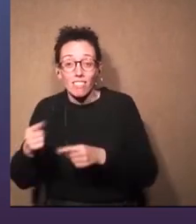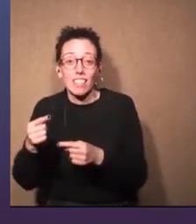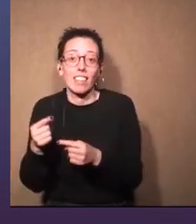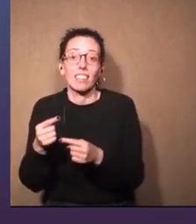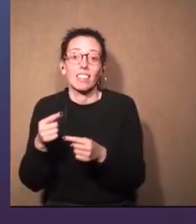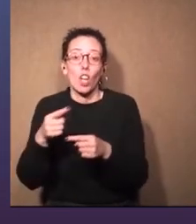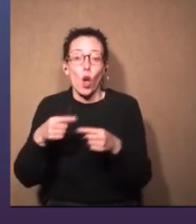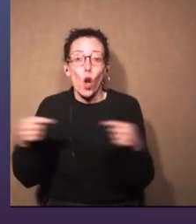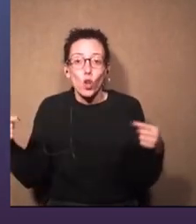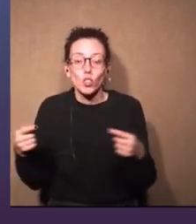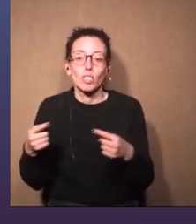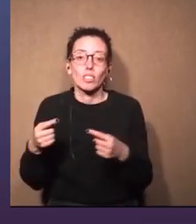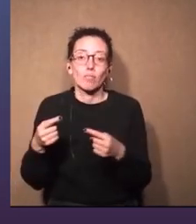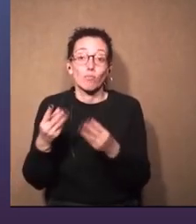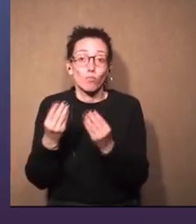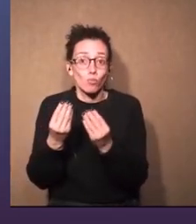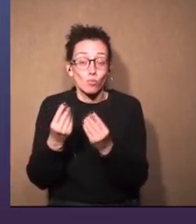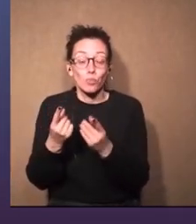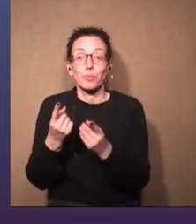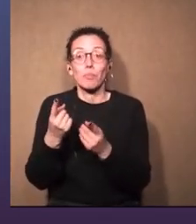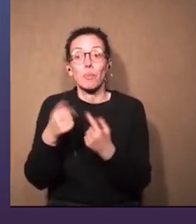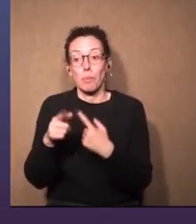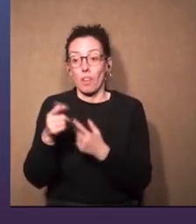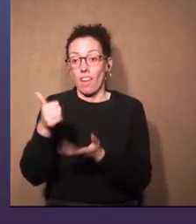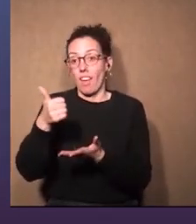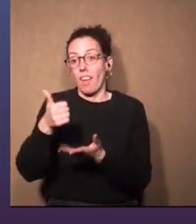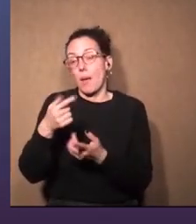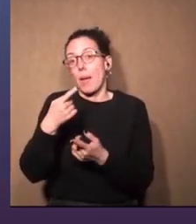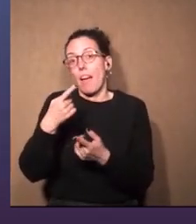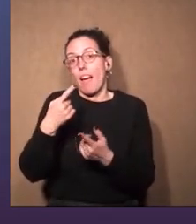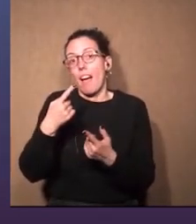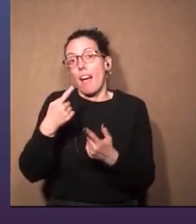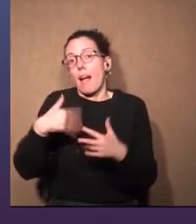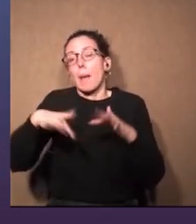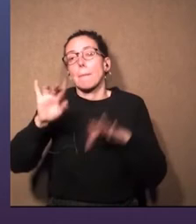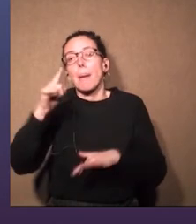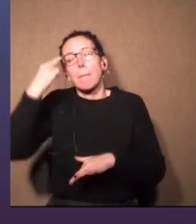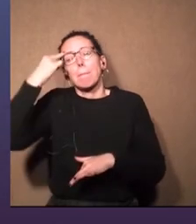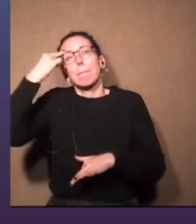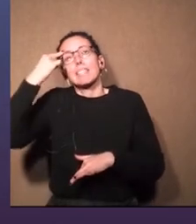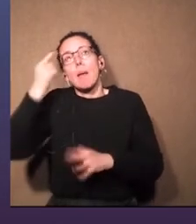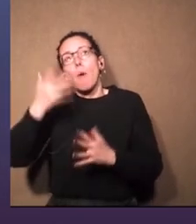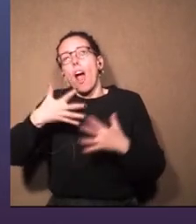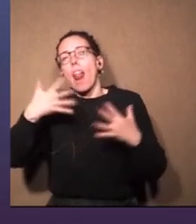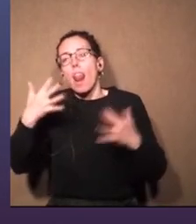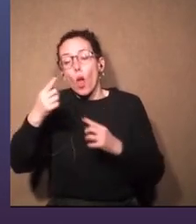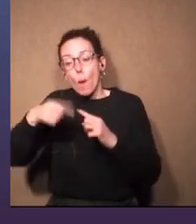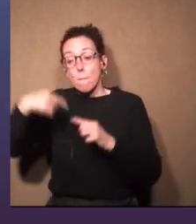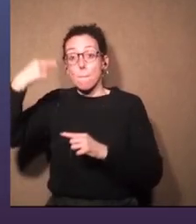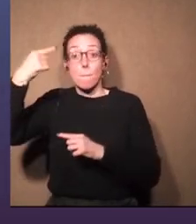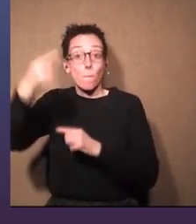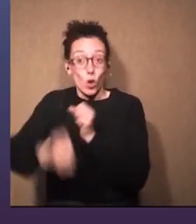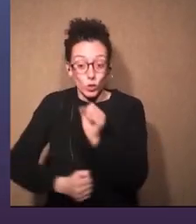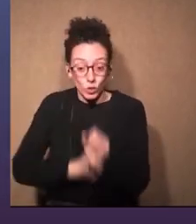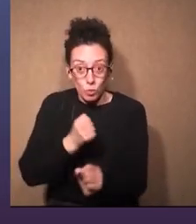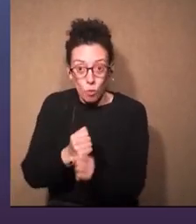ahí. porque estamos, como decía Andrea, por ahí pensando algo para el año que viene,